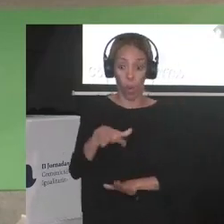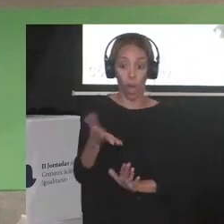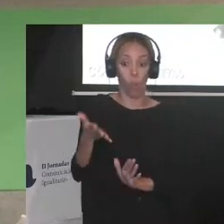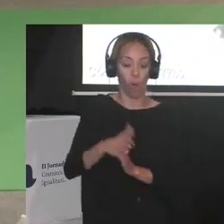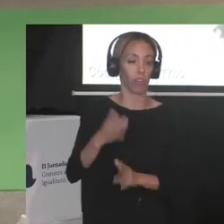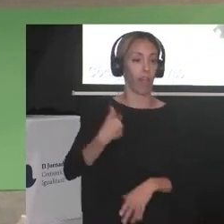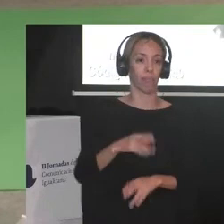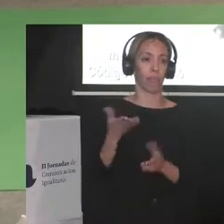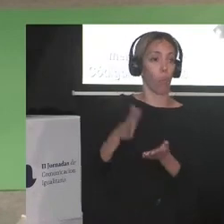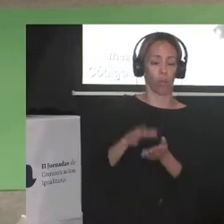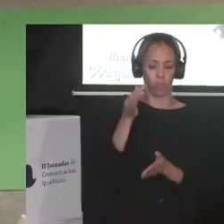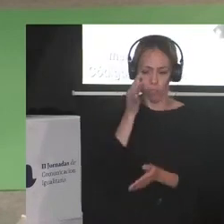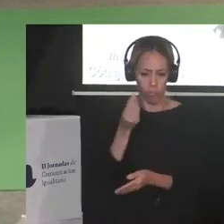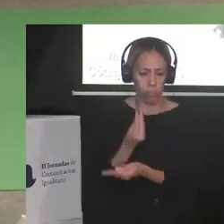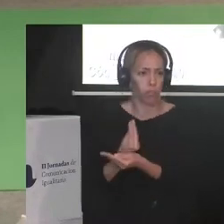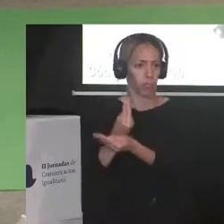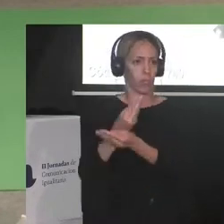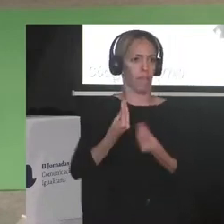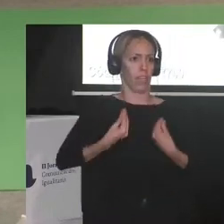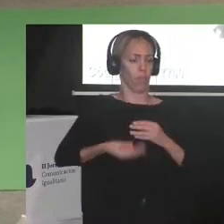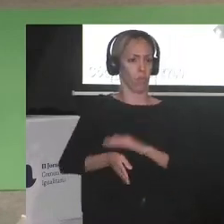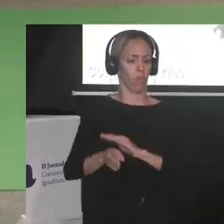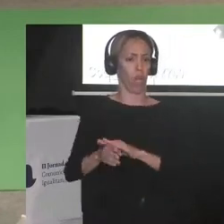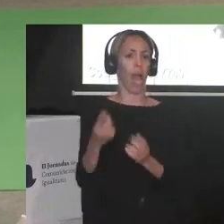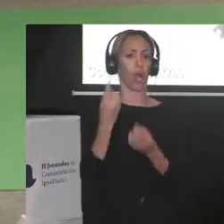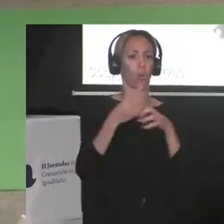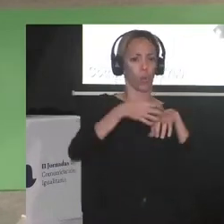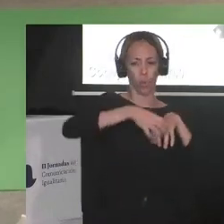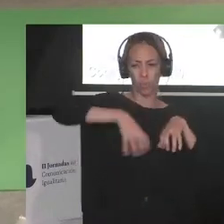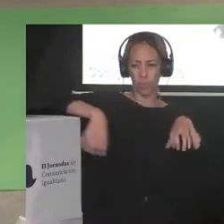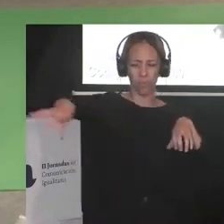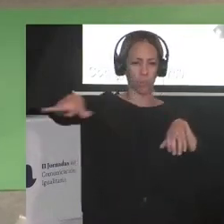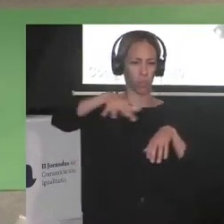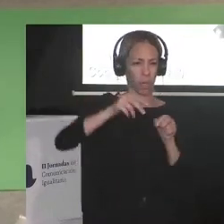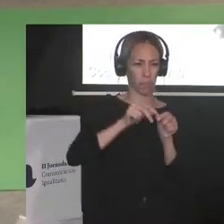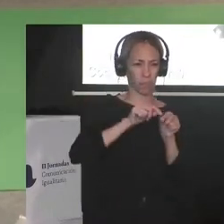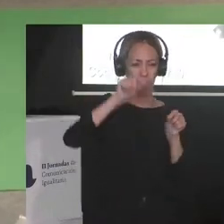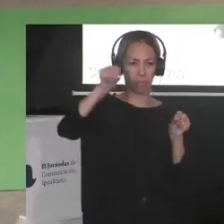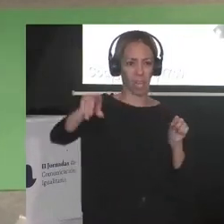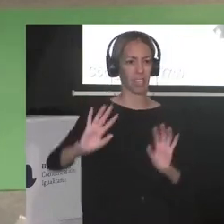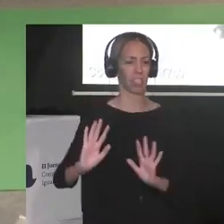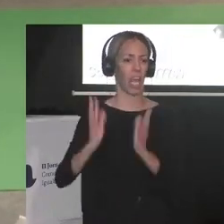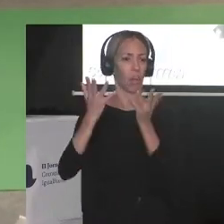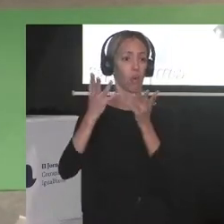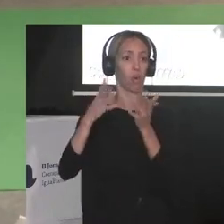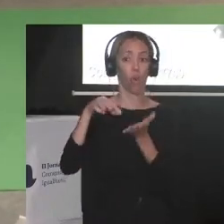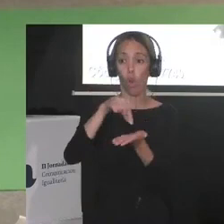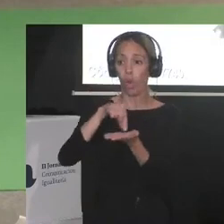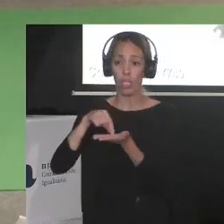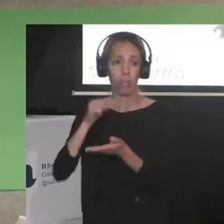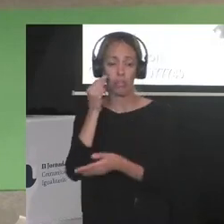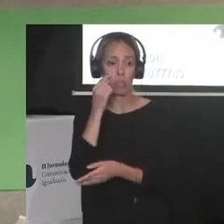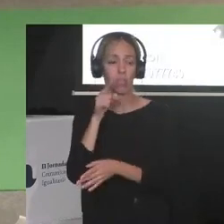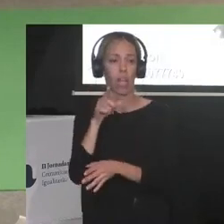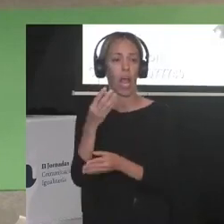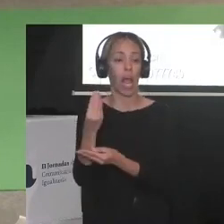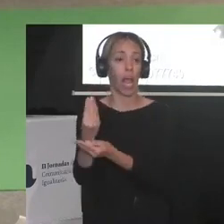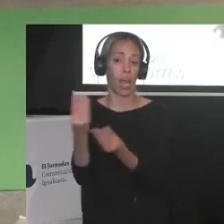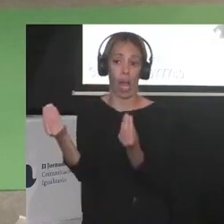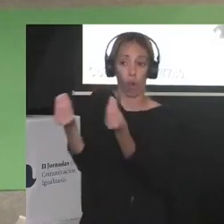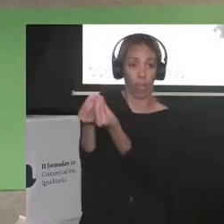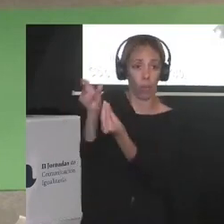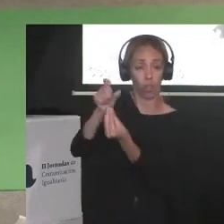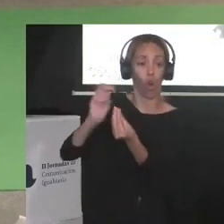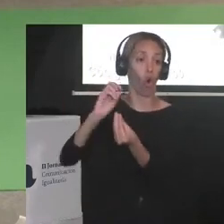en otros a miles de kilómetros de allí a salvo deslocalizados acompañados o soles